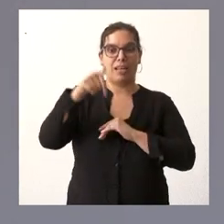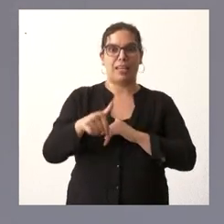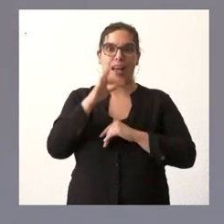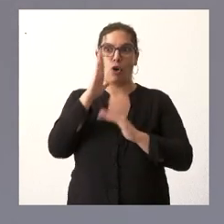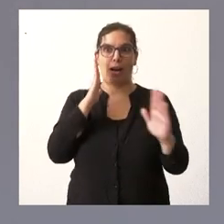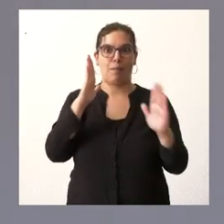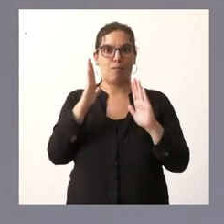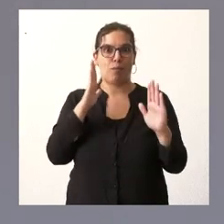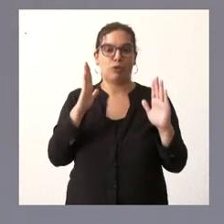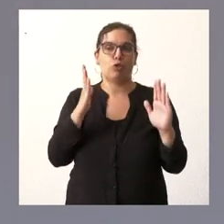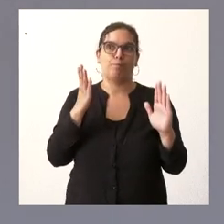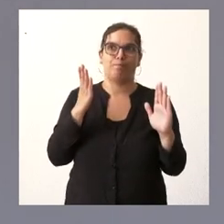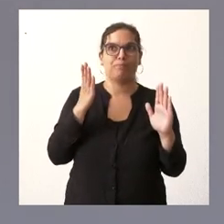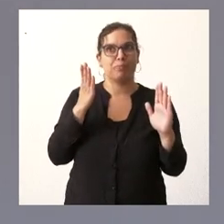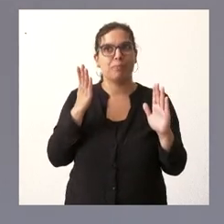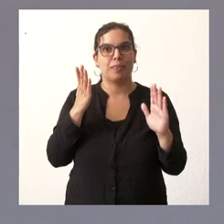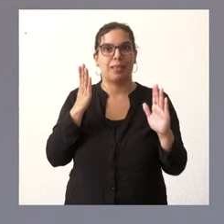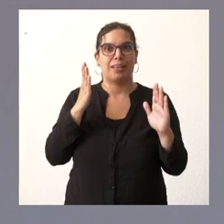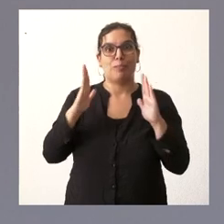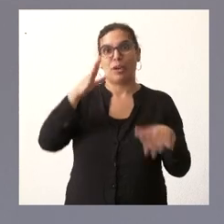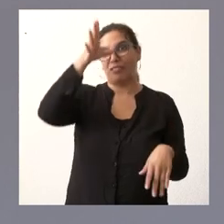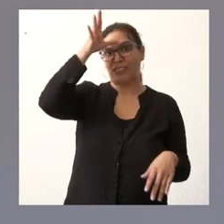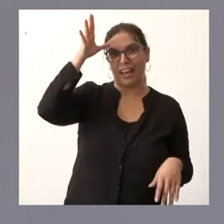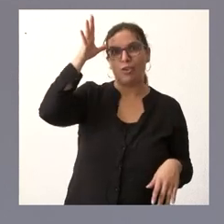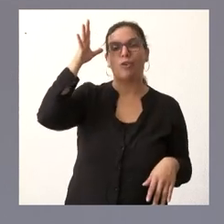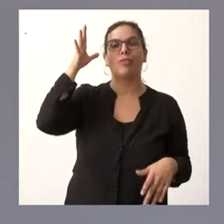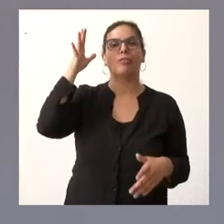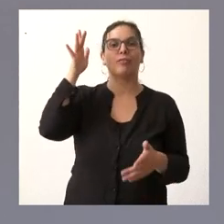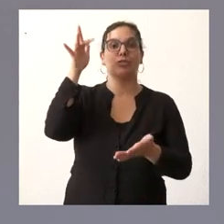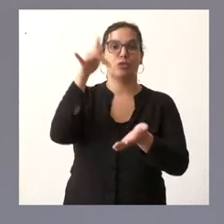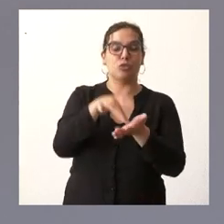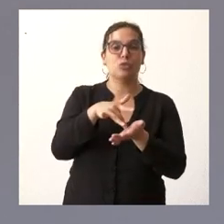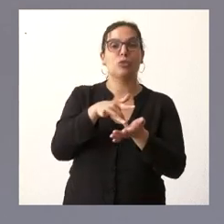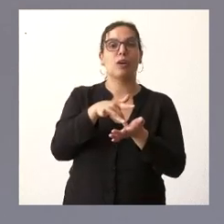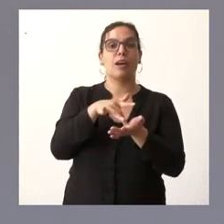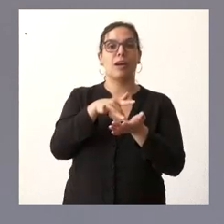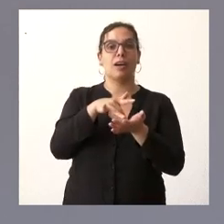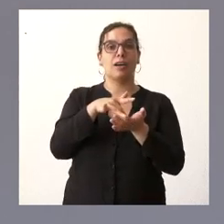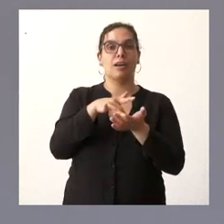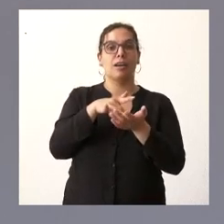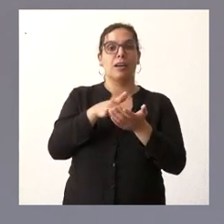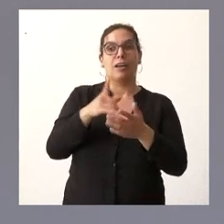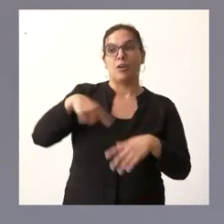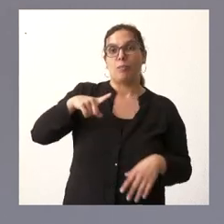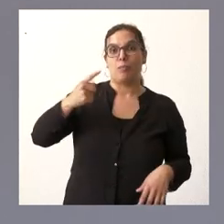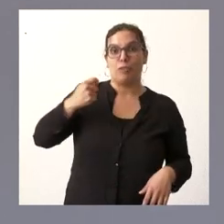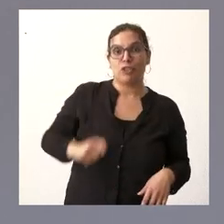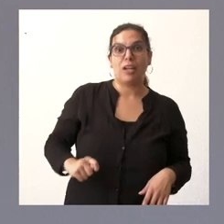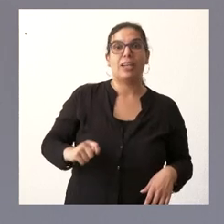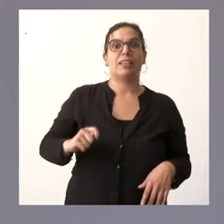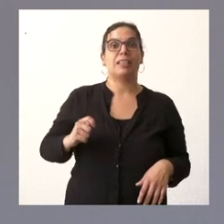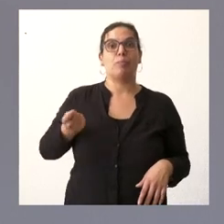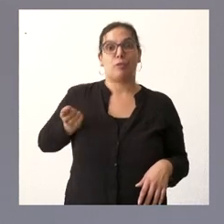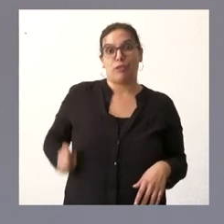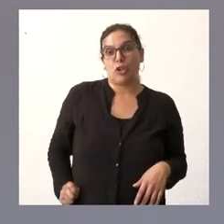que es que estamos en el verano que en el verano es la época donde un mayor número de sanitarios acceden a ese